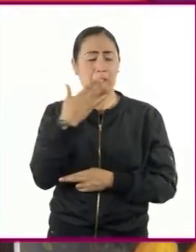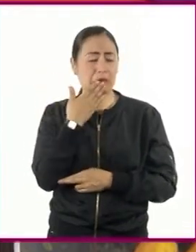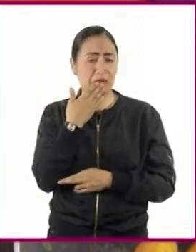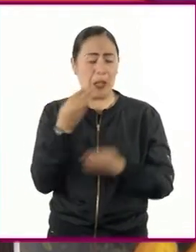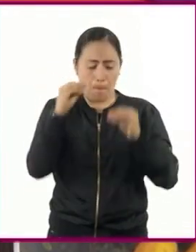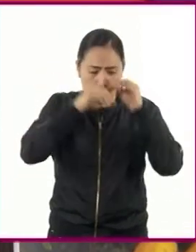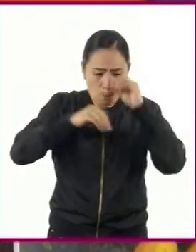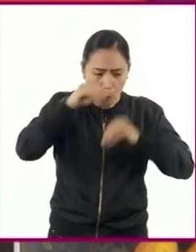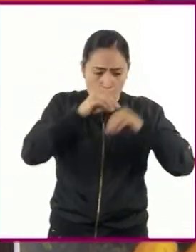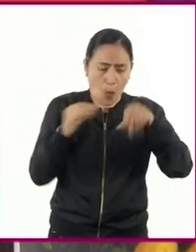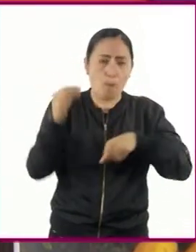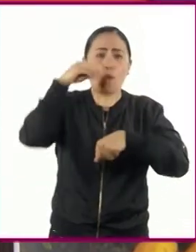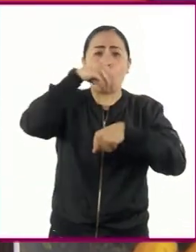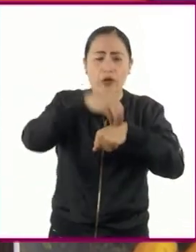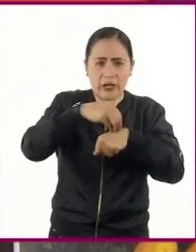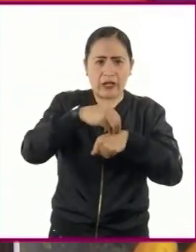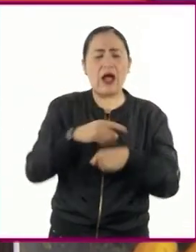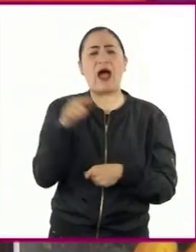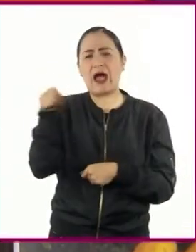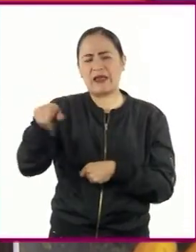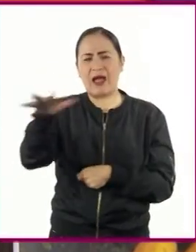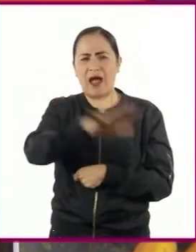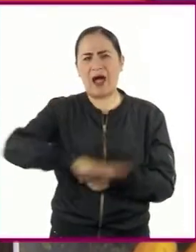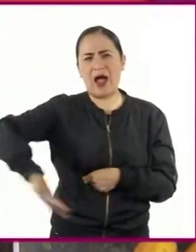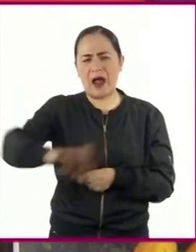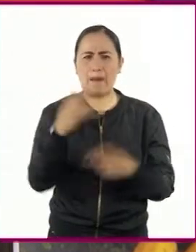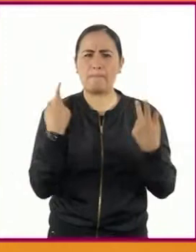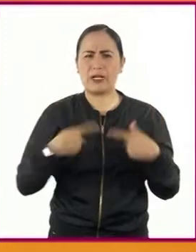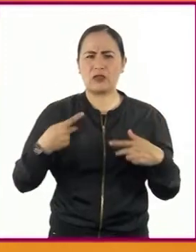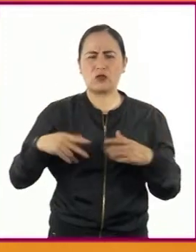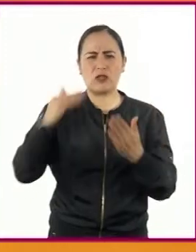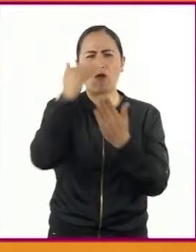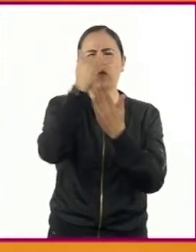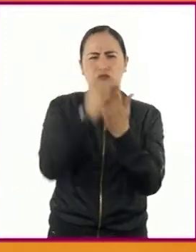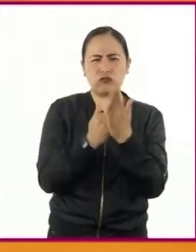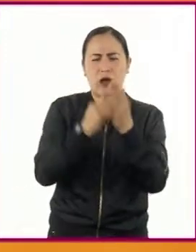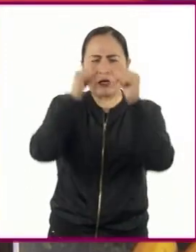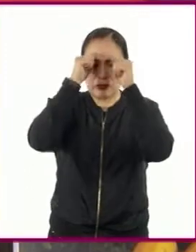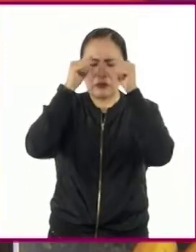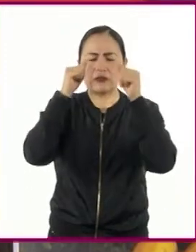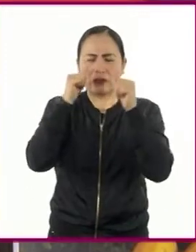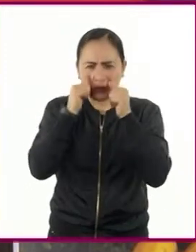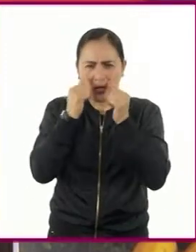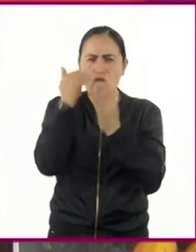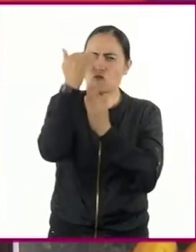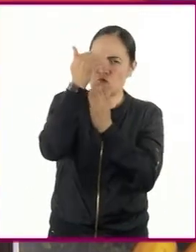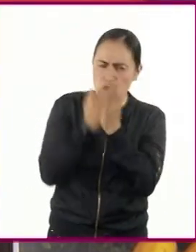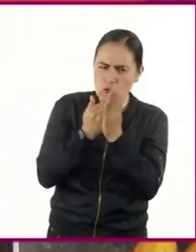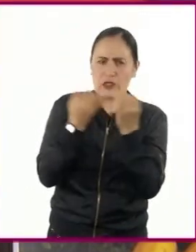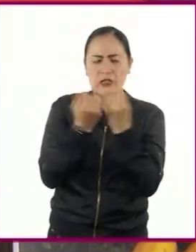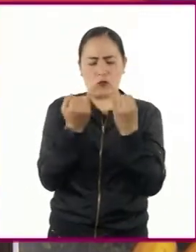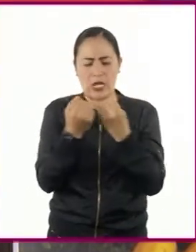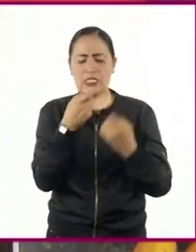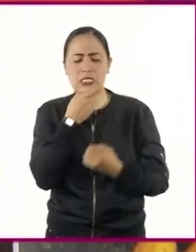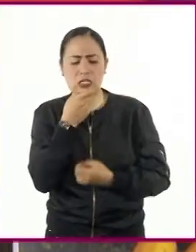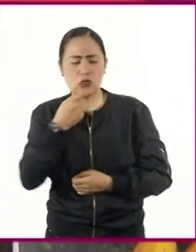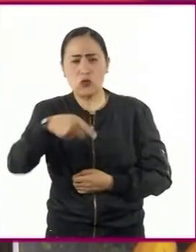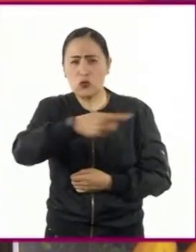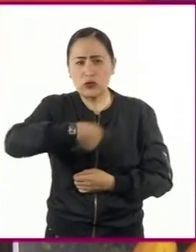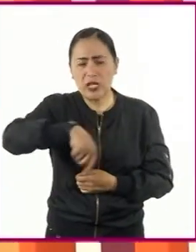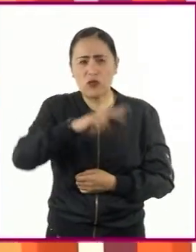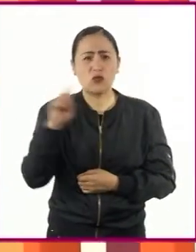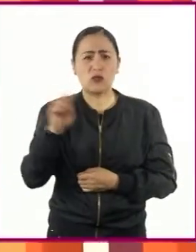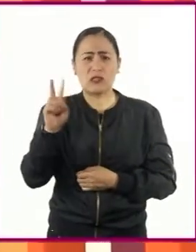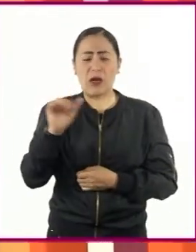con el propósito de disminuir en su población los casos de ceguera y muerte infantil por deficiencia de esta